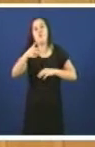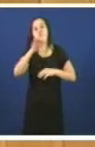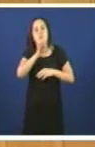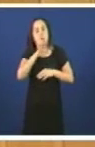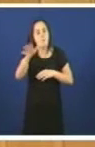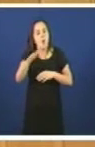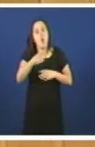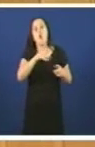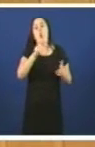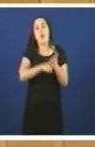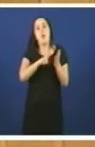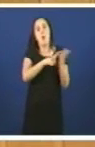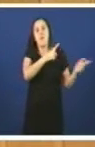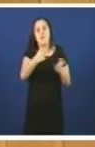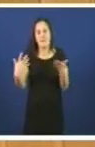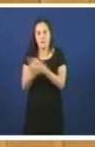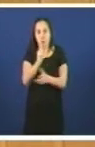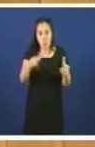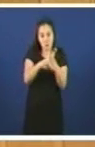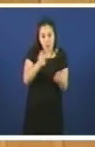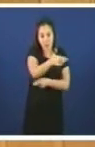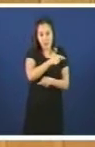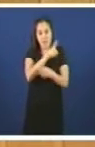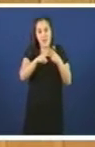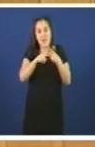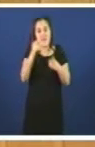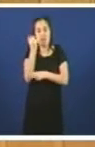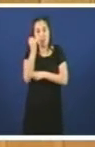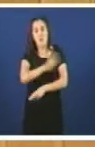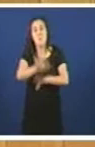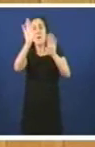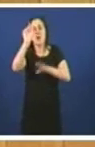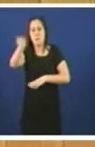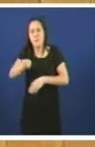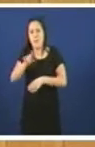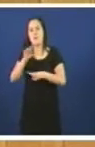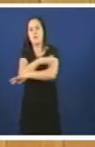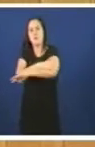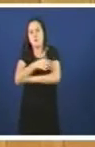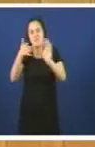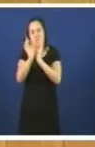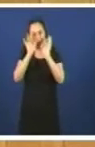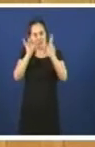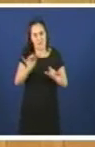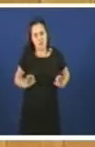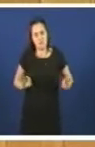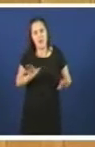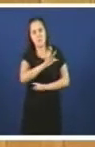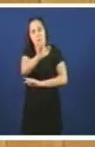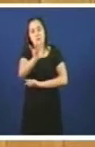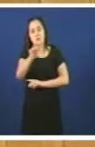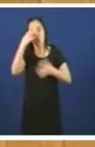todos, sociedade, institución e, por suposto, tamén goberno. Existe un esforzo especial, coherente, compartido e